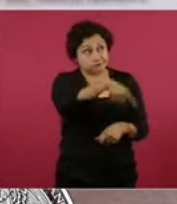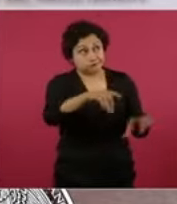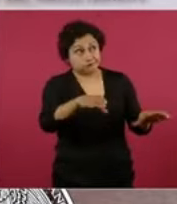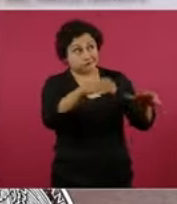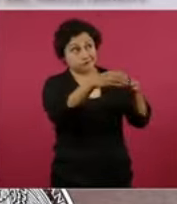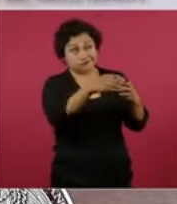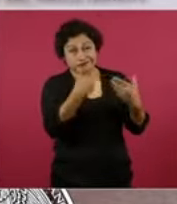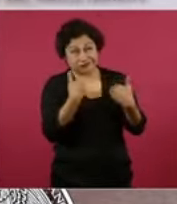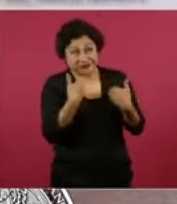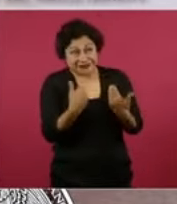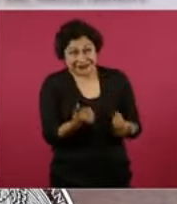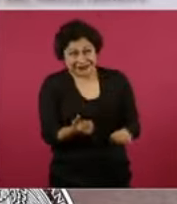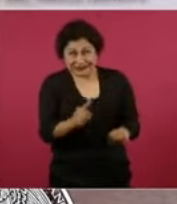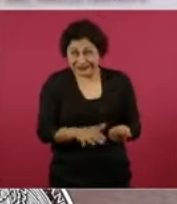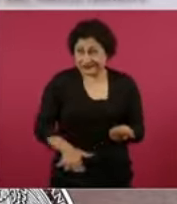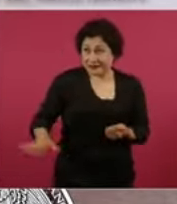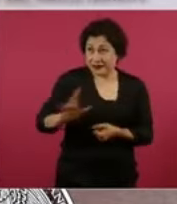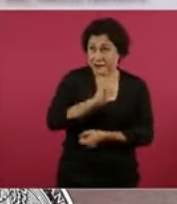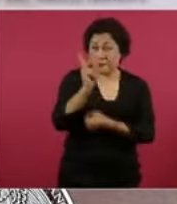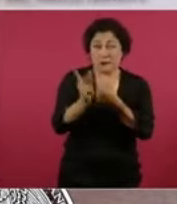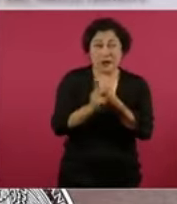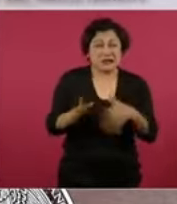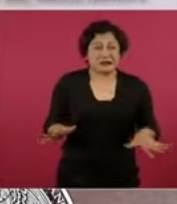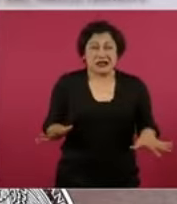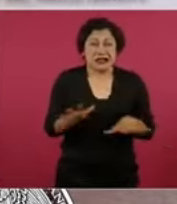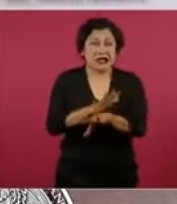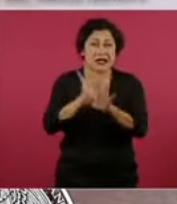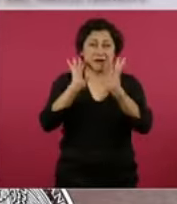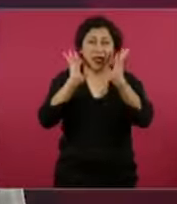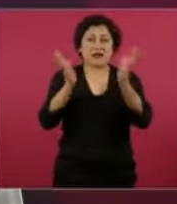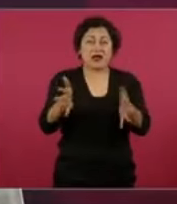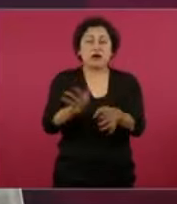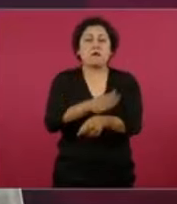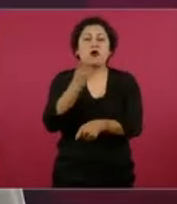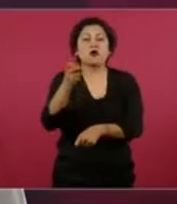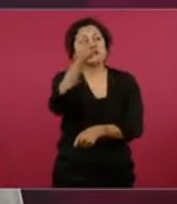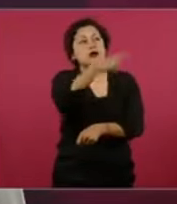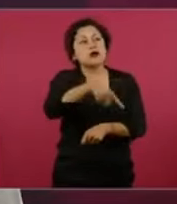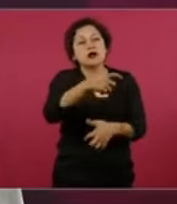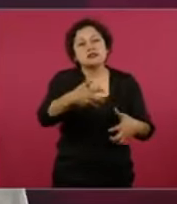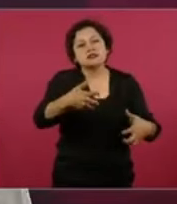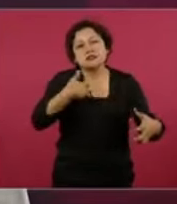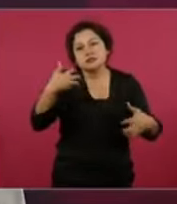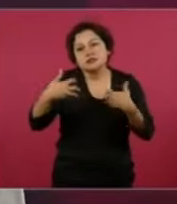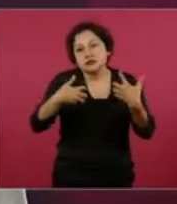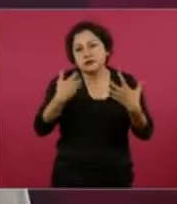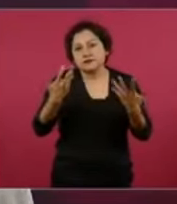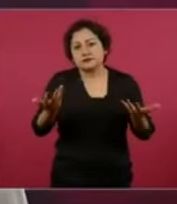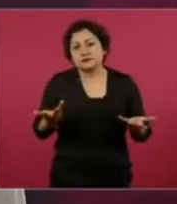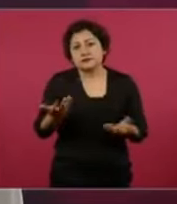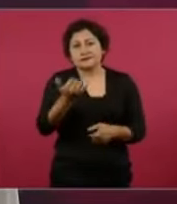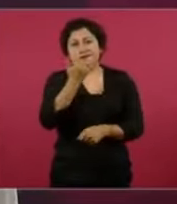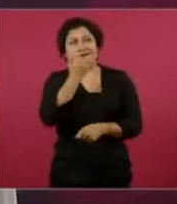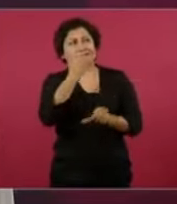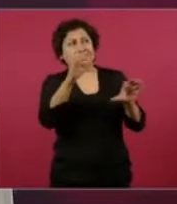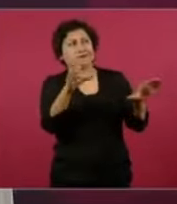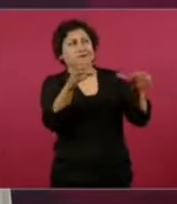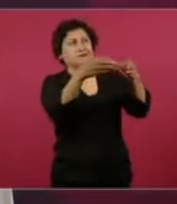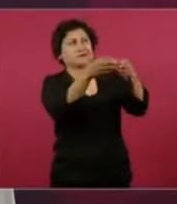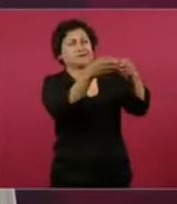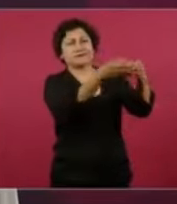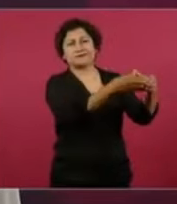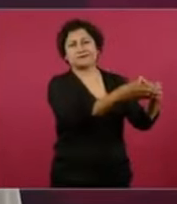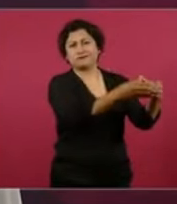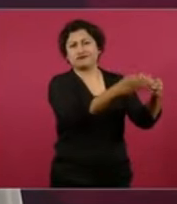y están sumamente enojados. En eso también son minoría. Por eso vale la pena mostrar algunos cambios